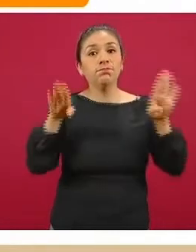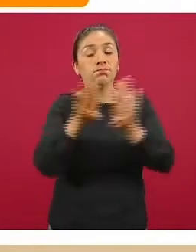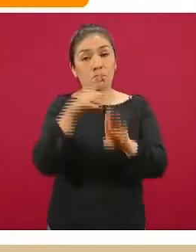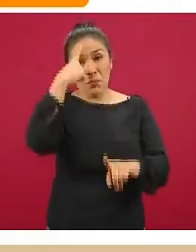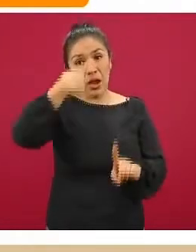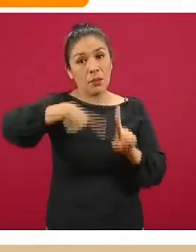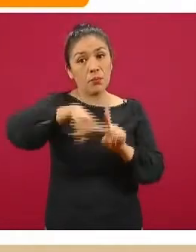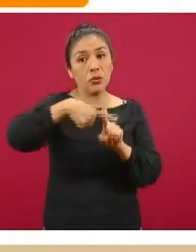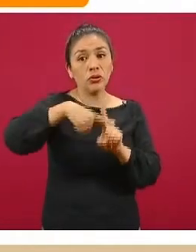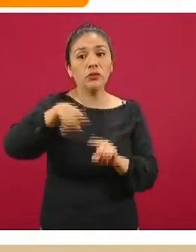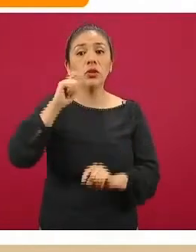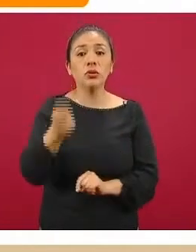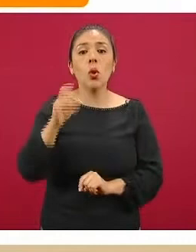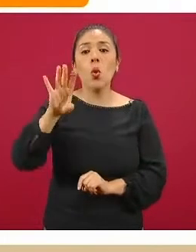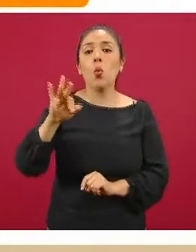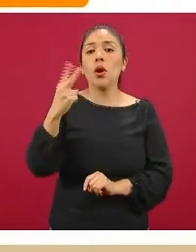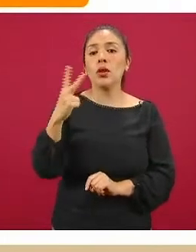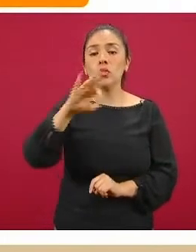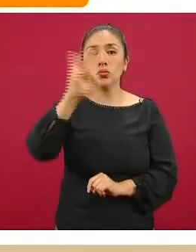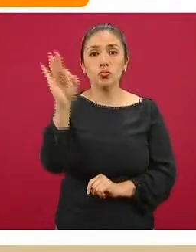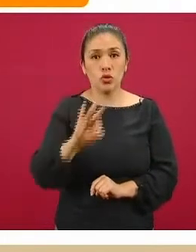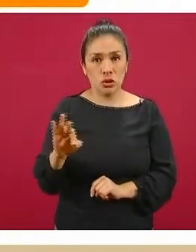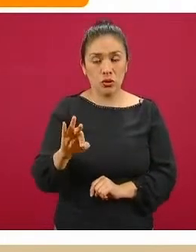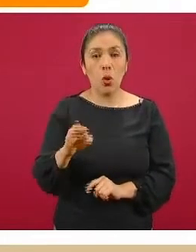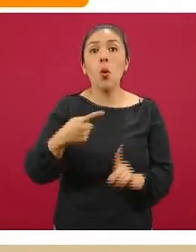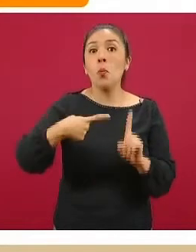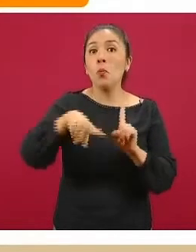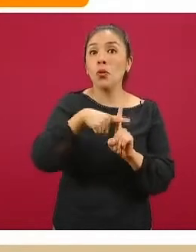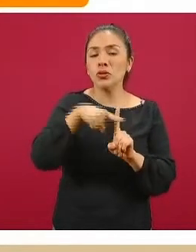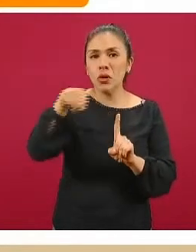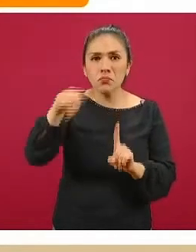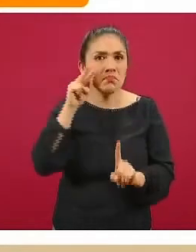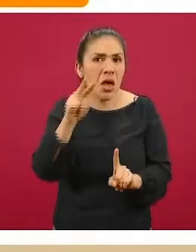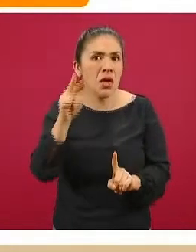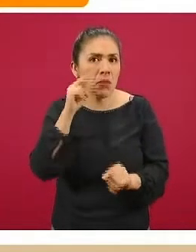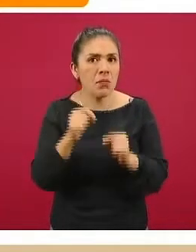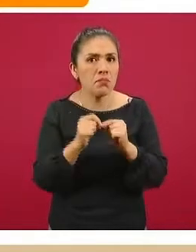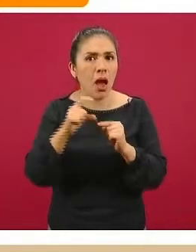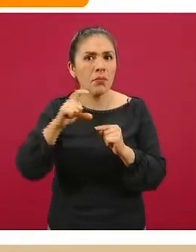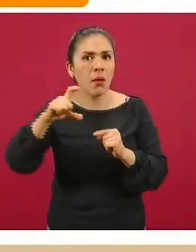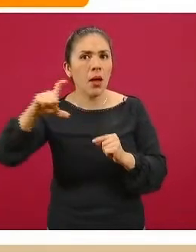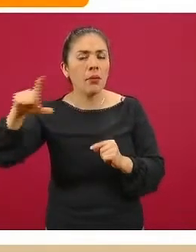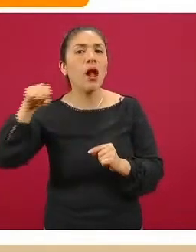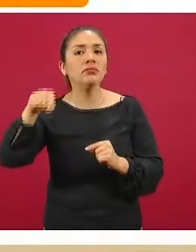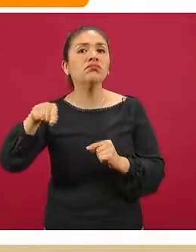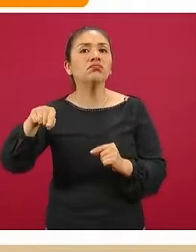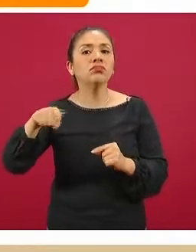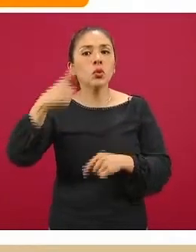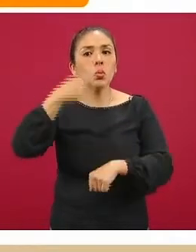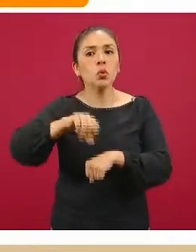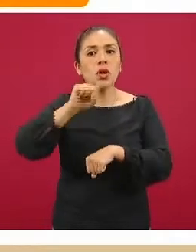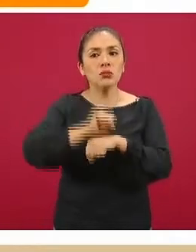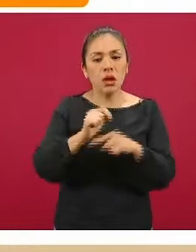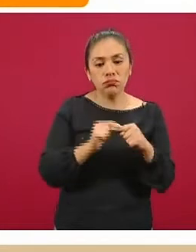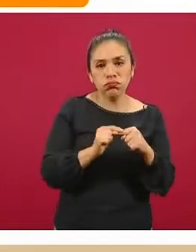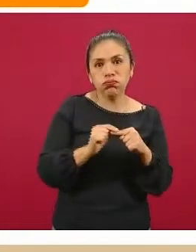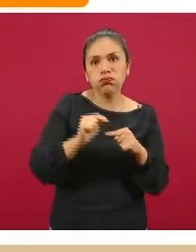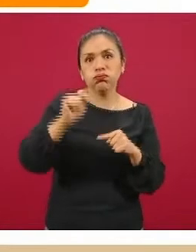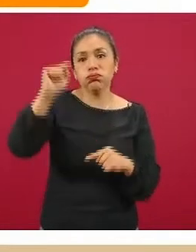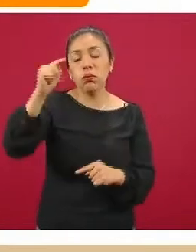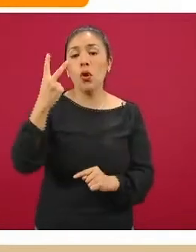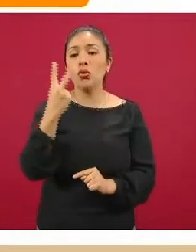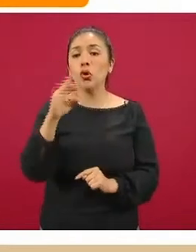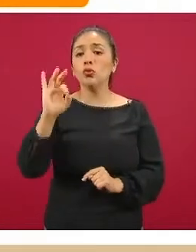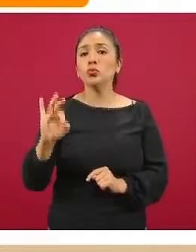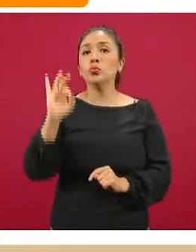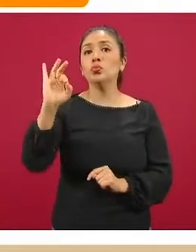positividad es de cuarenta y dos por ciento, una positividad que vimos incrementada durante todo el transcurso de esta semana en dos puntos